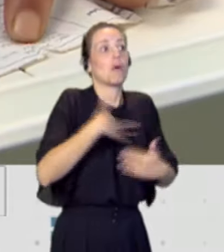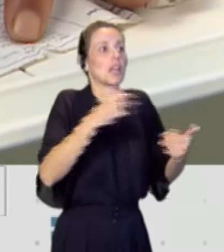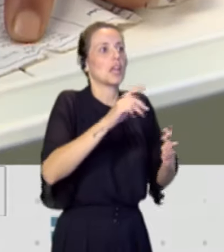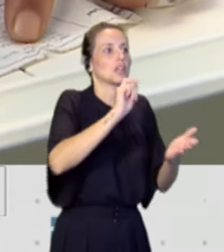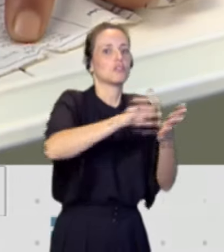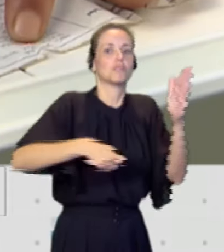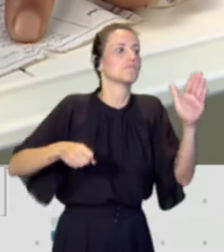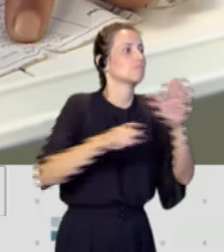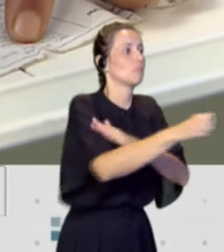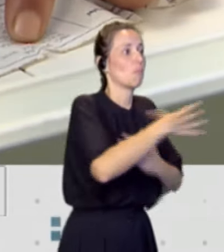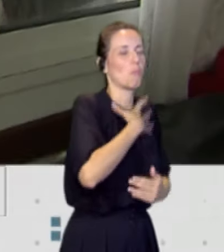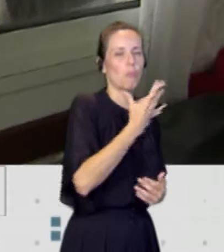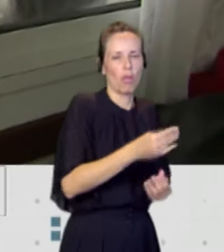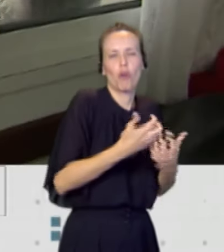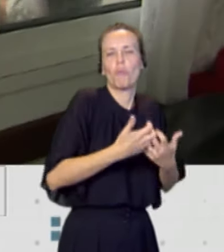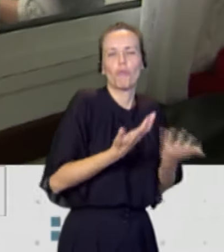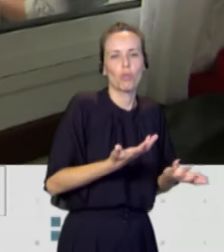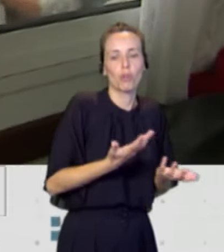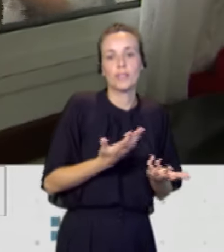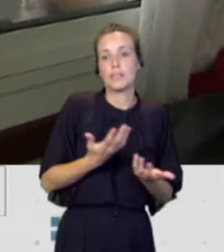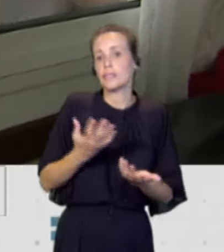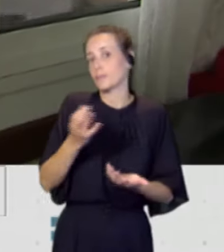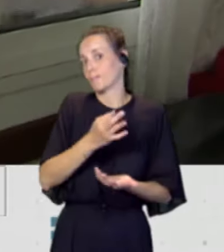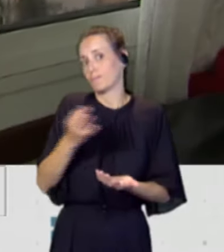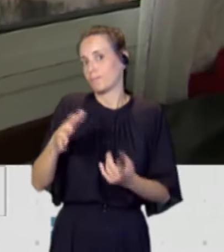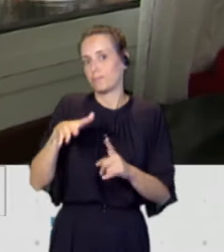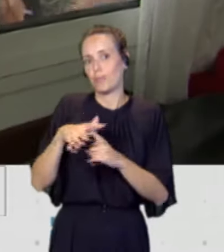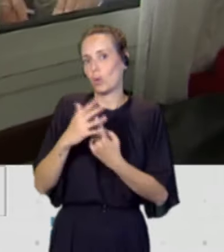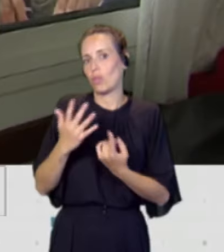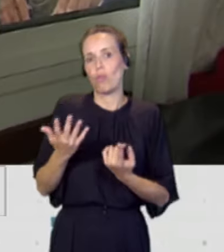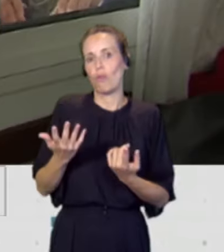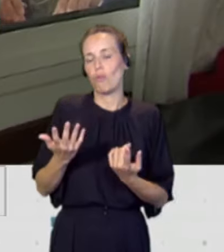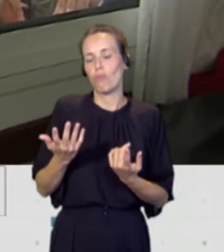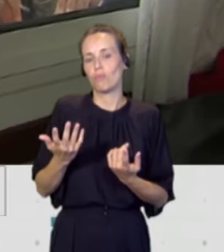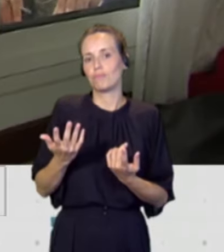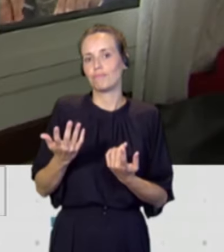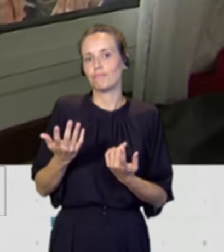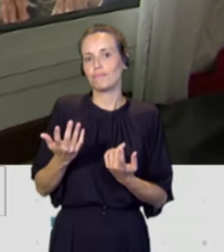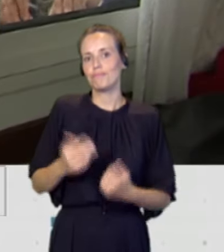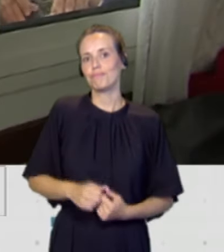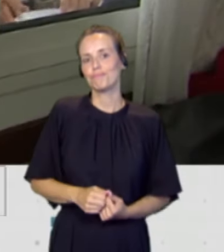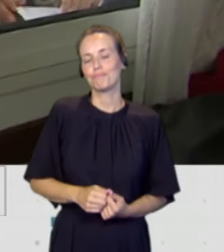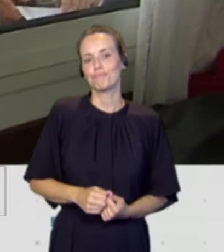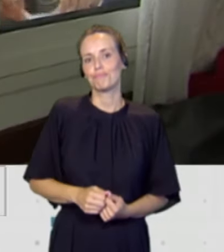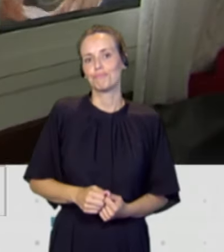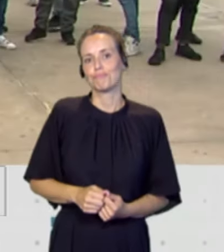Efectivamente. Se está dando una situación en la que los profesionales del sector